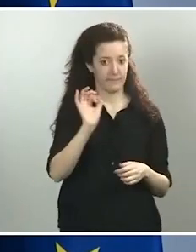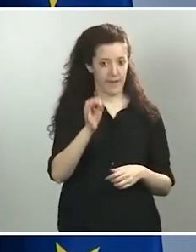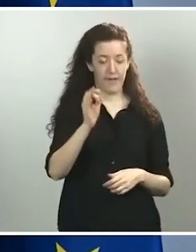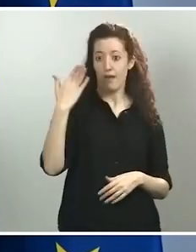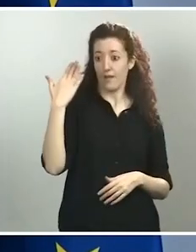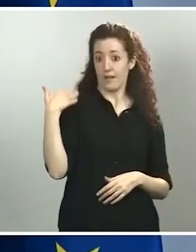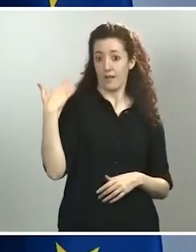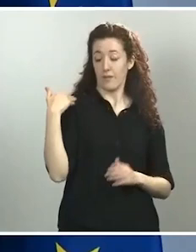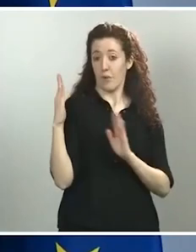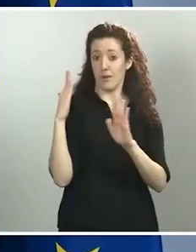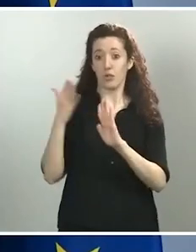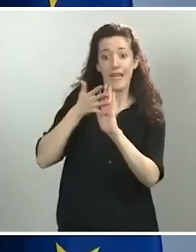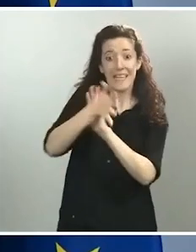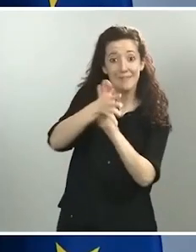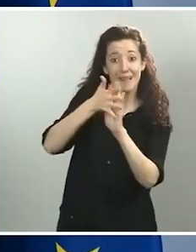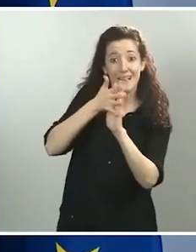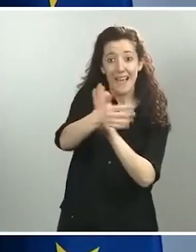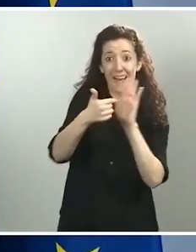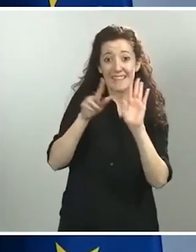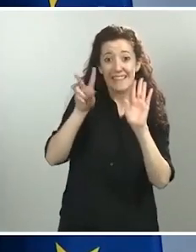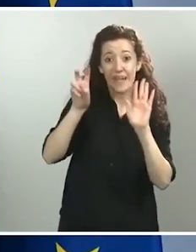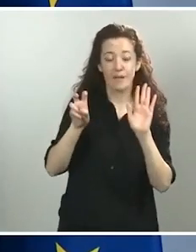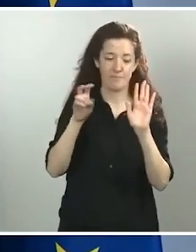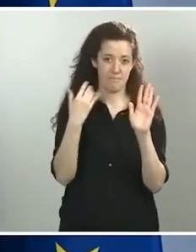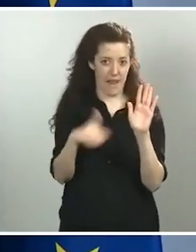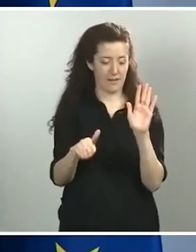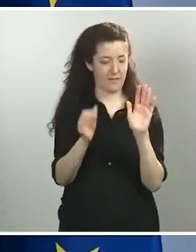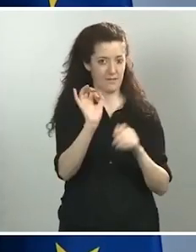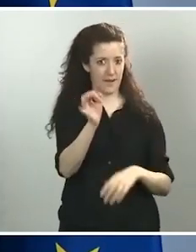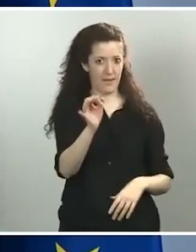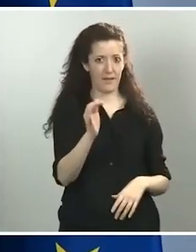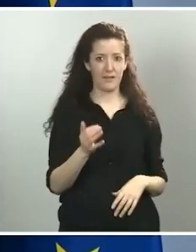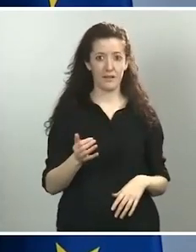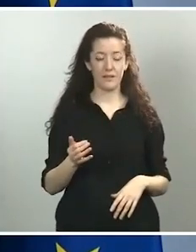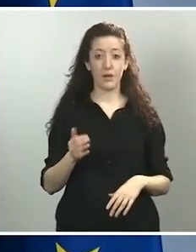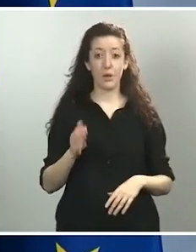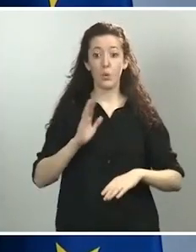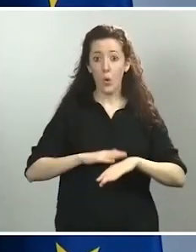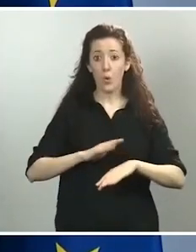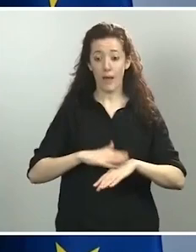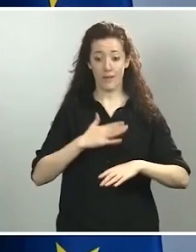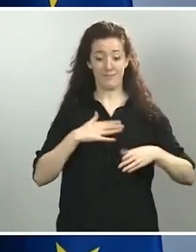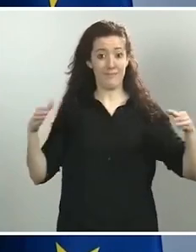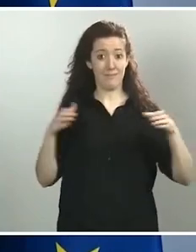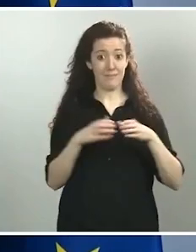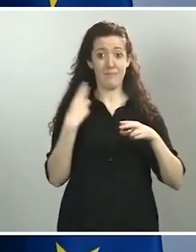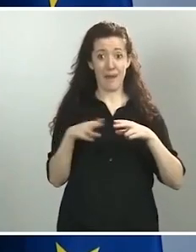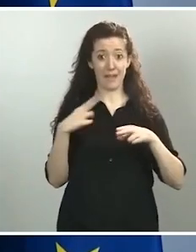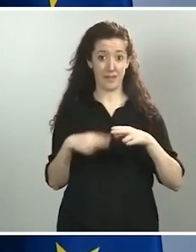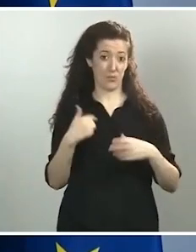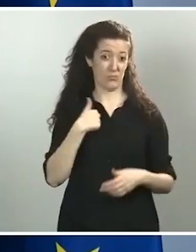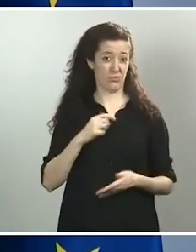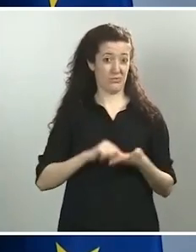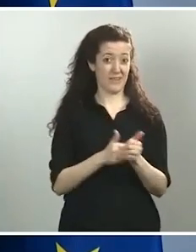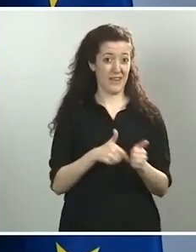explicación, creo que no es que vinieran del partido del que yo soy secretario general, creo que vinieron del conjunto de la sociedad.